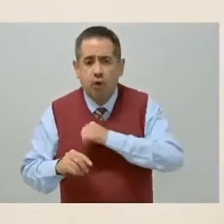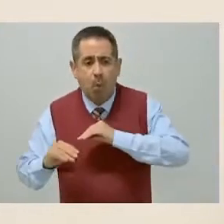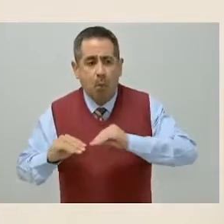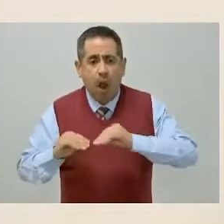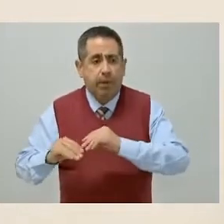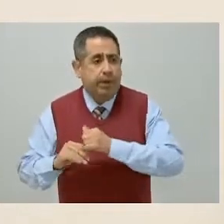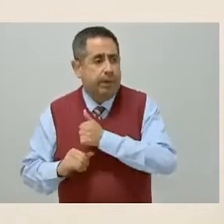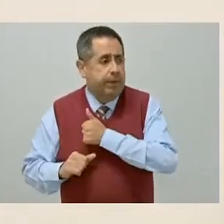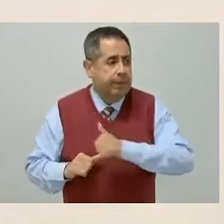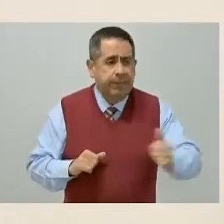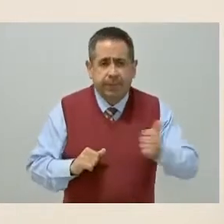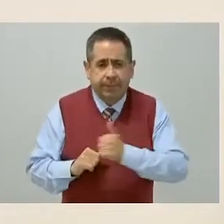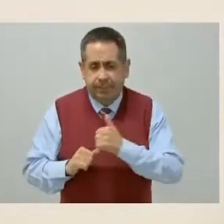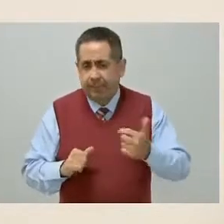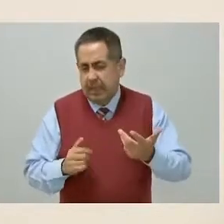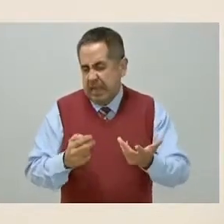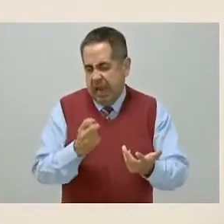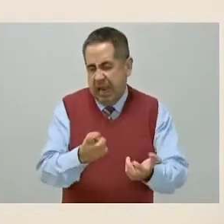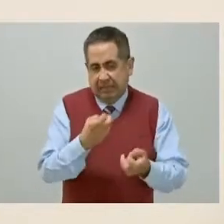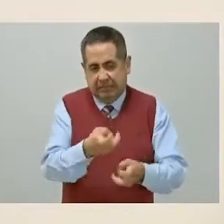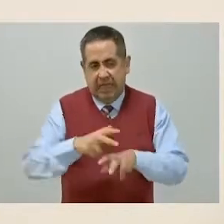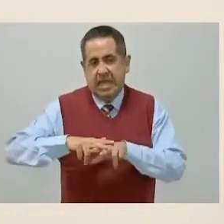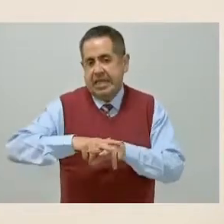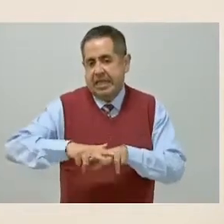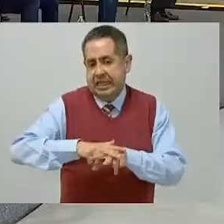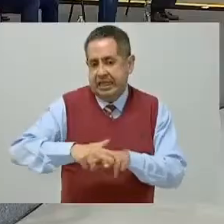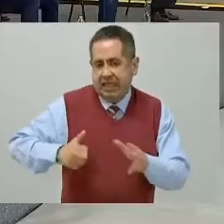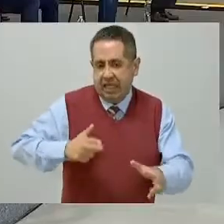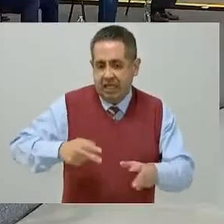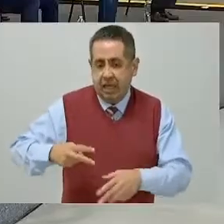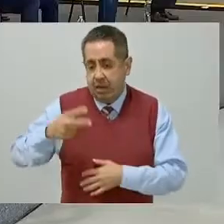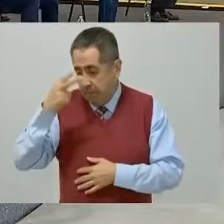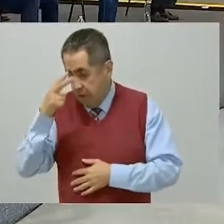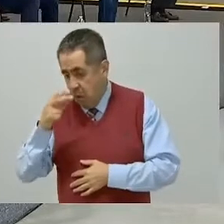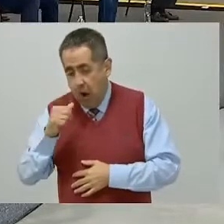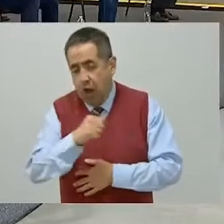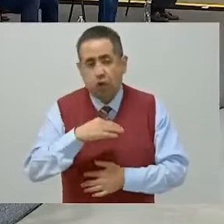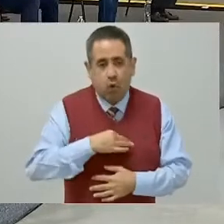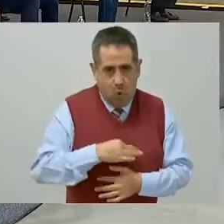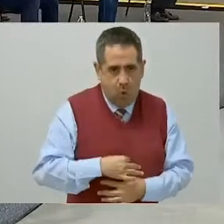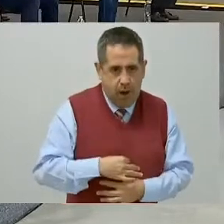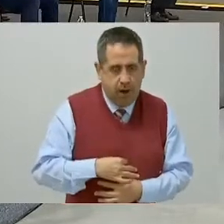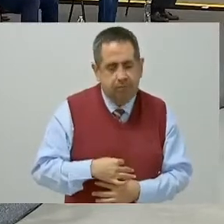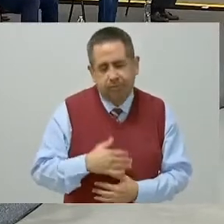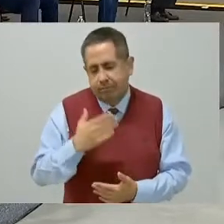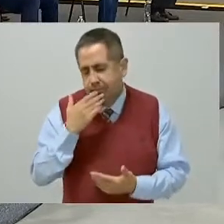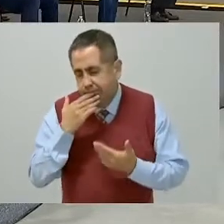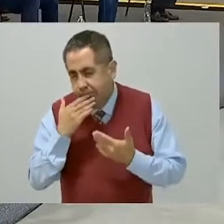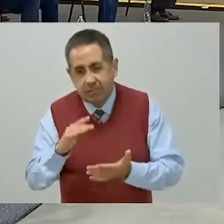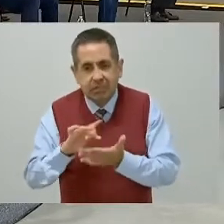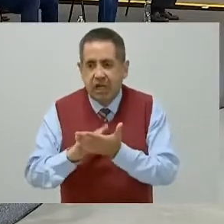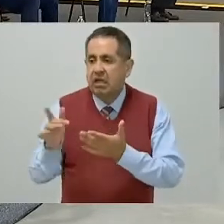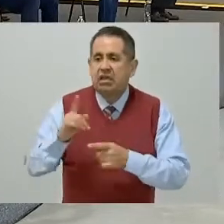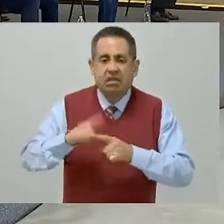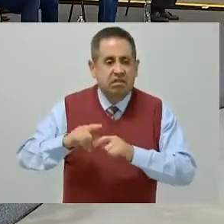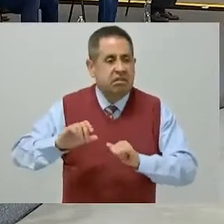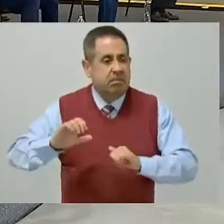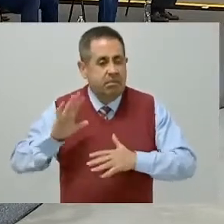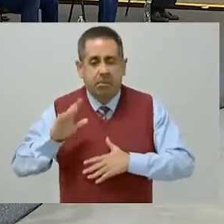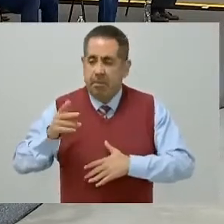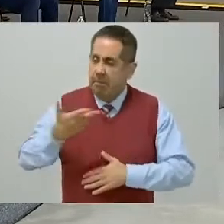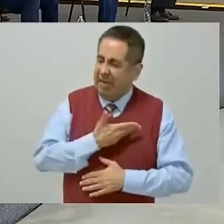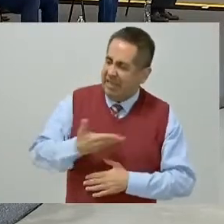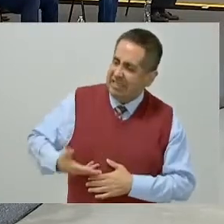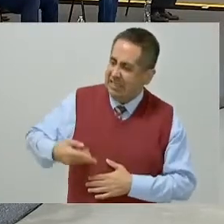y en este caso, pues el Tren México-Toluca es gracias al compromiso que el Presidente de los Estados